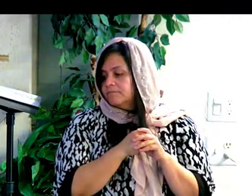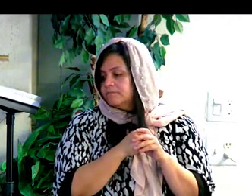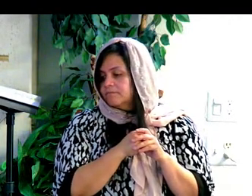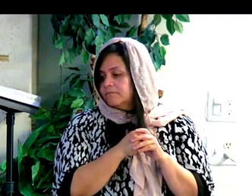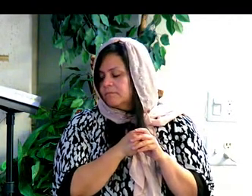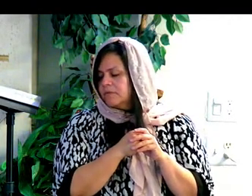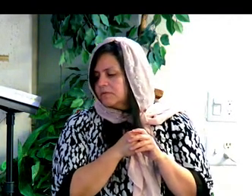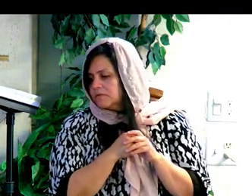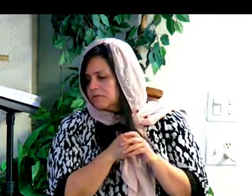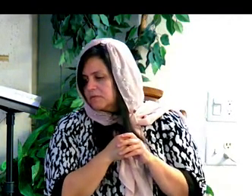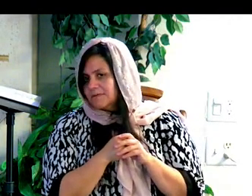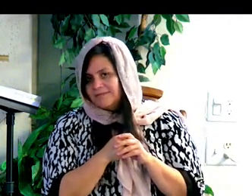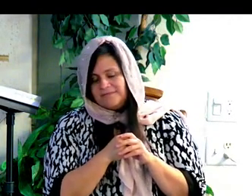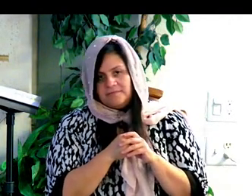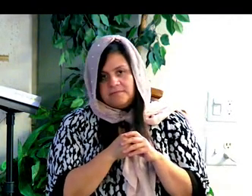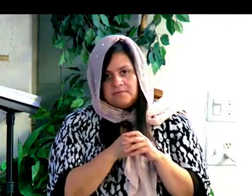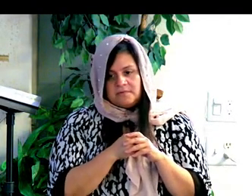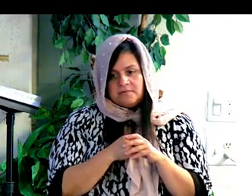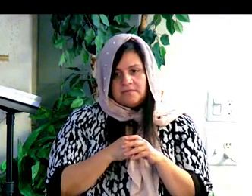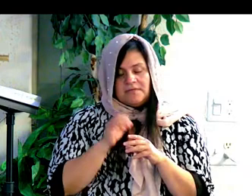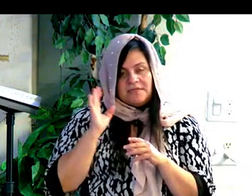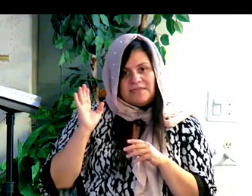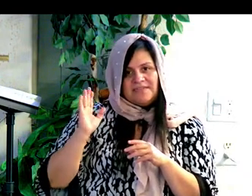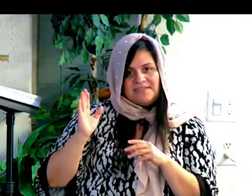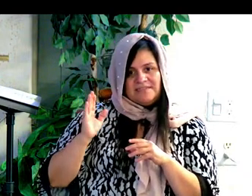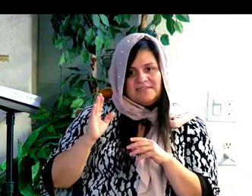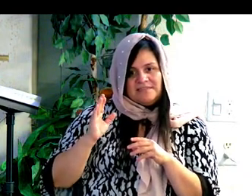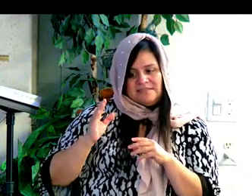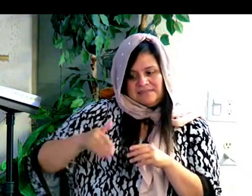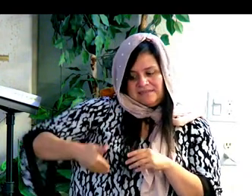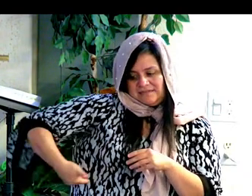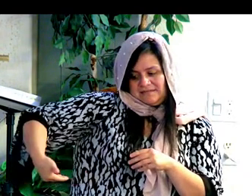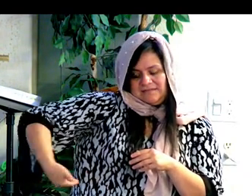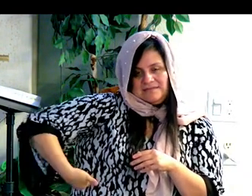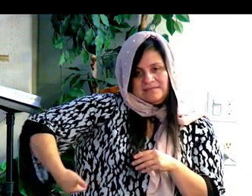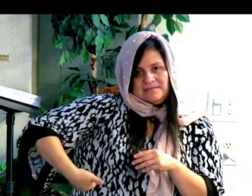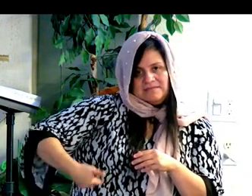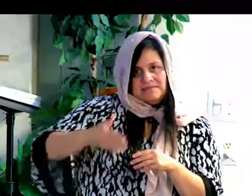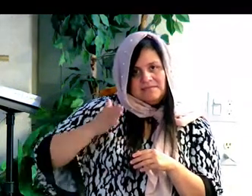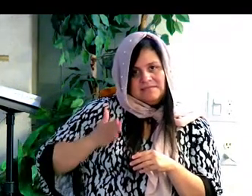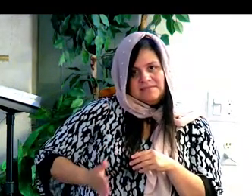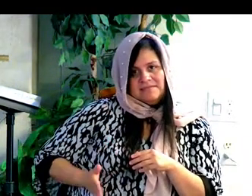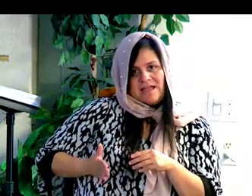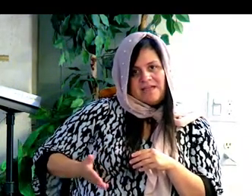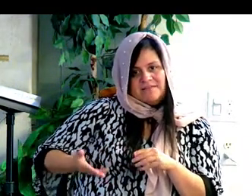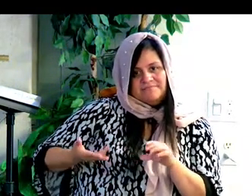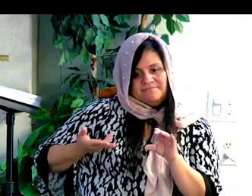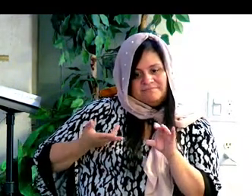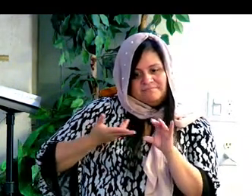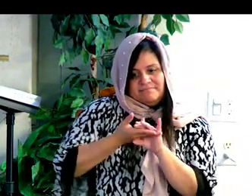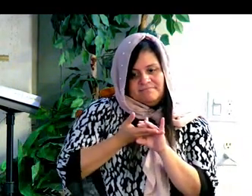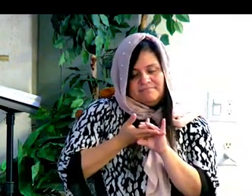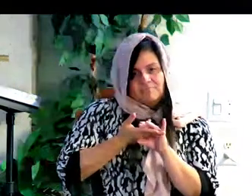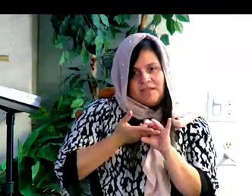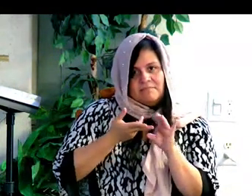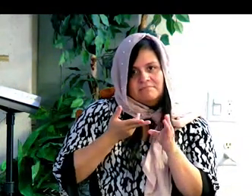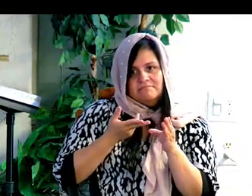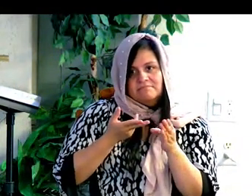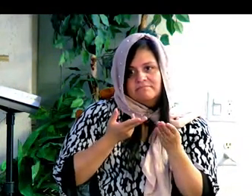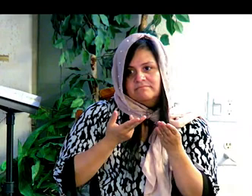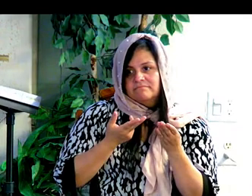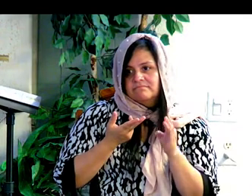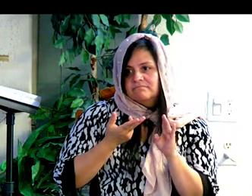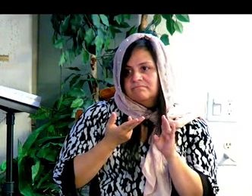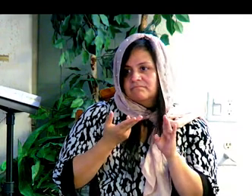Pero también es interesante porque la novia del Mesías va a venir de su lado también